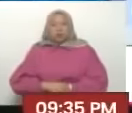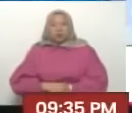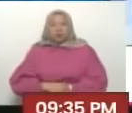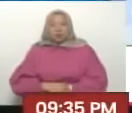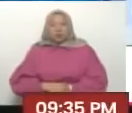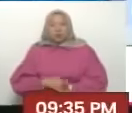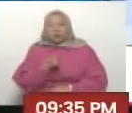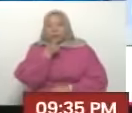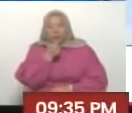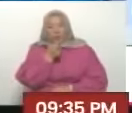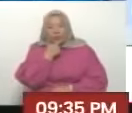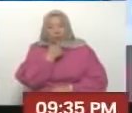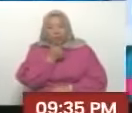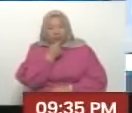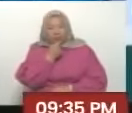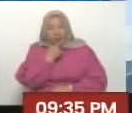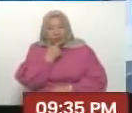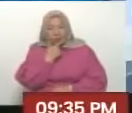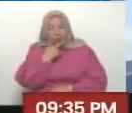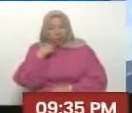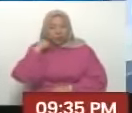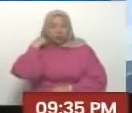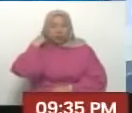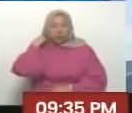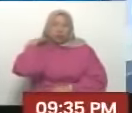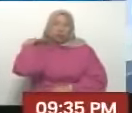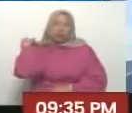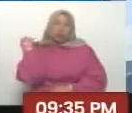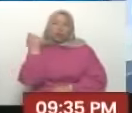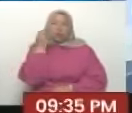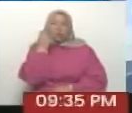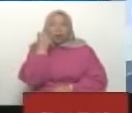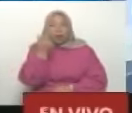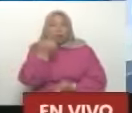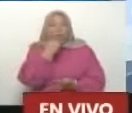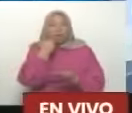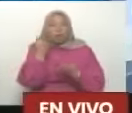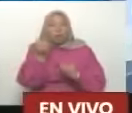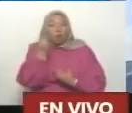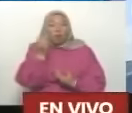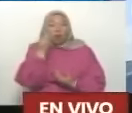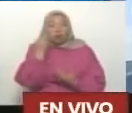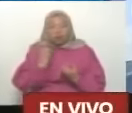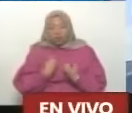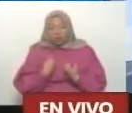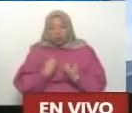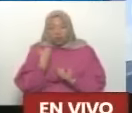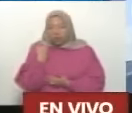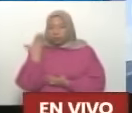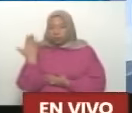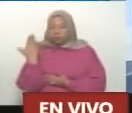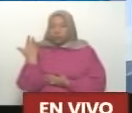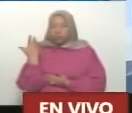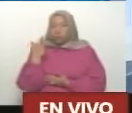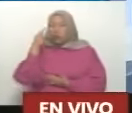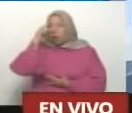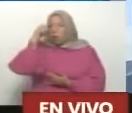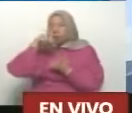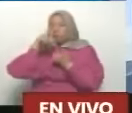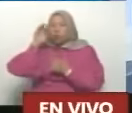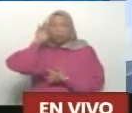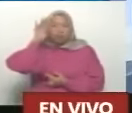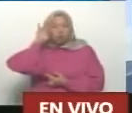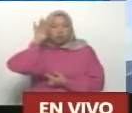quedó bien chévere. Para que ustedes vean cómo se van tejiendo los caminos de esta vida, y cómo las cosas se